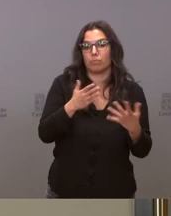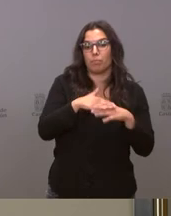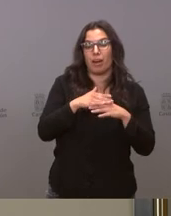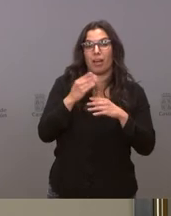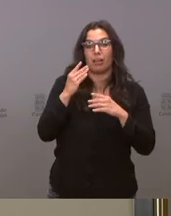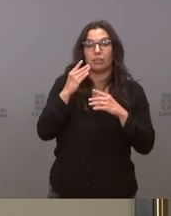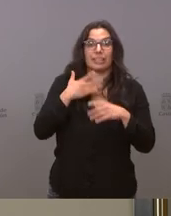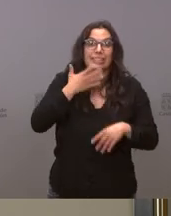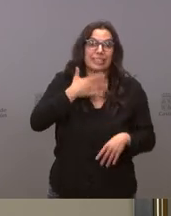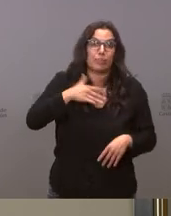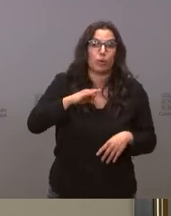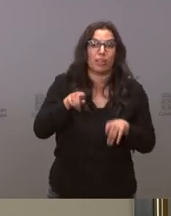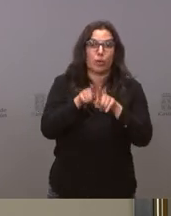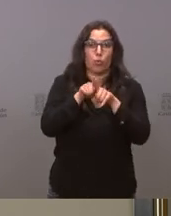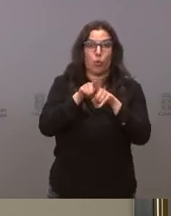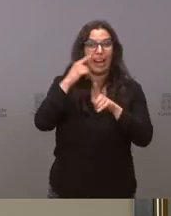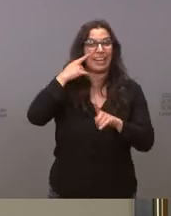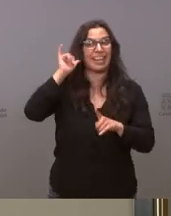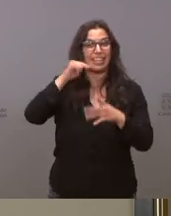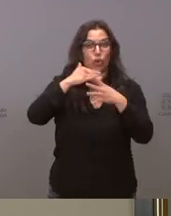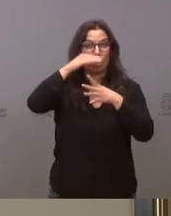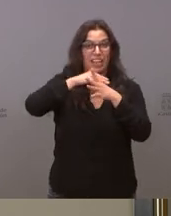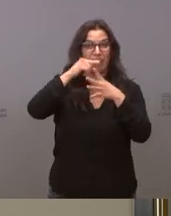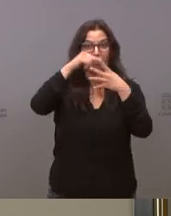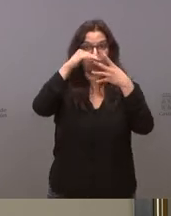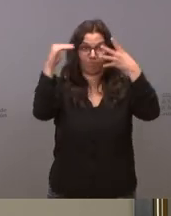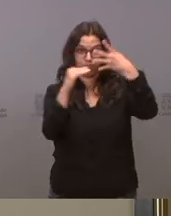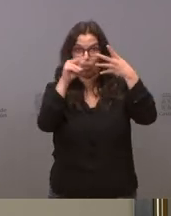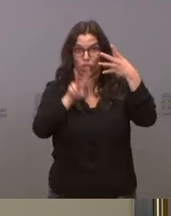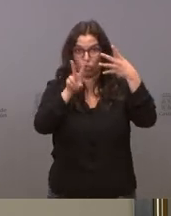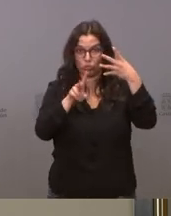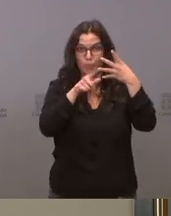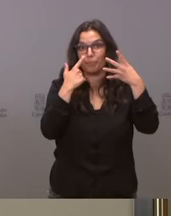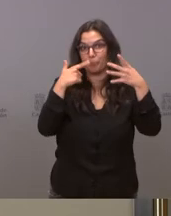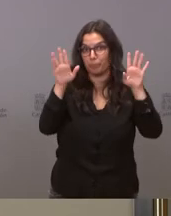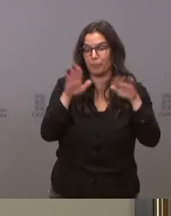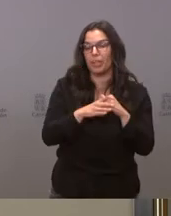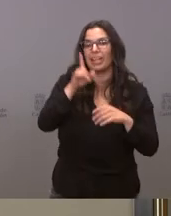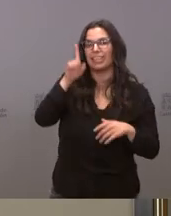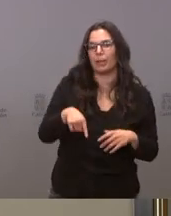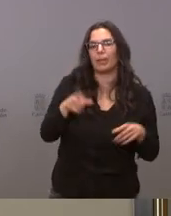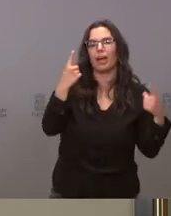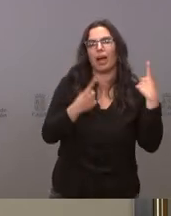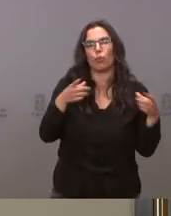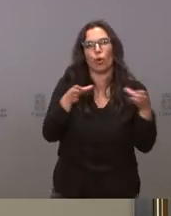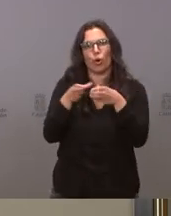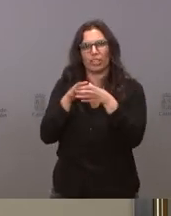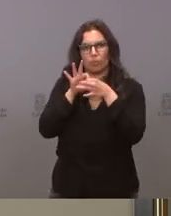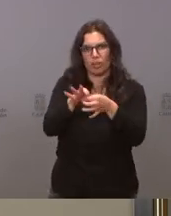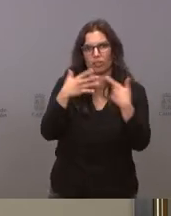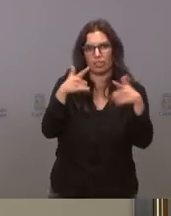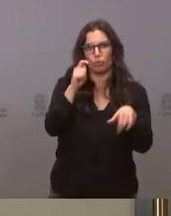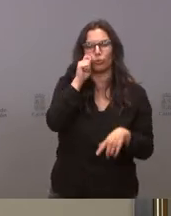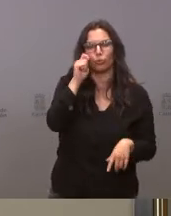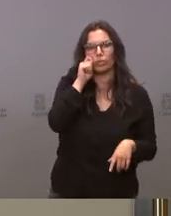nivel de riesgo 2 después también quería preguntarle por las demandas de algunos colectivos relacionados con el sector turístico como